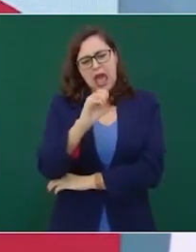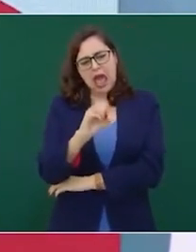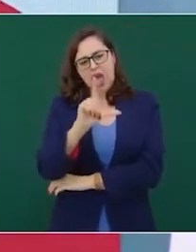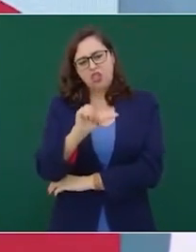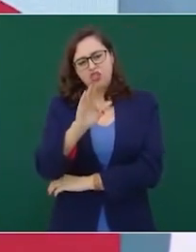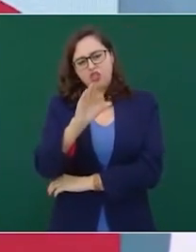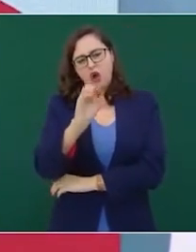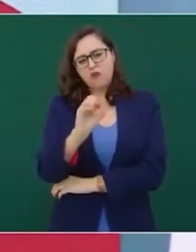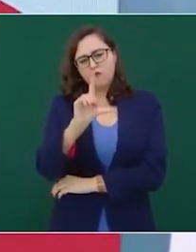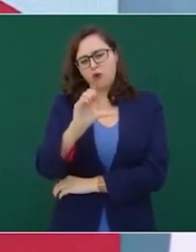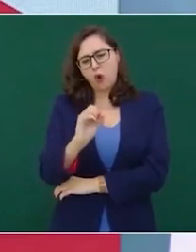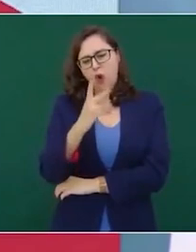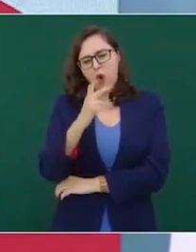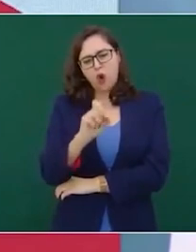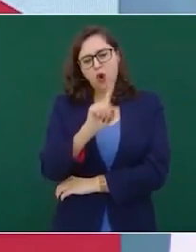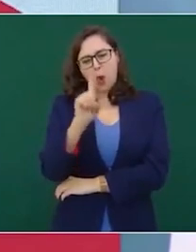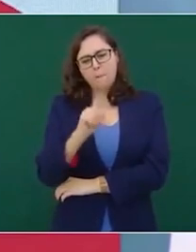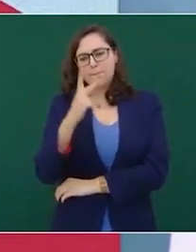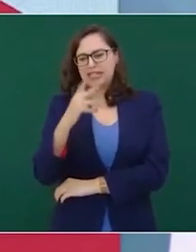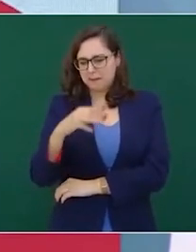nacionalizó la industria eléctrica.